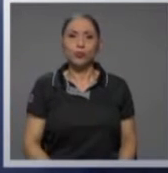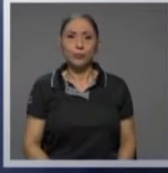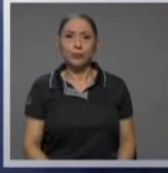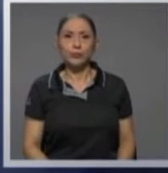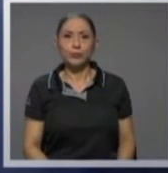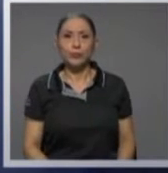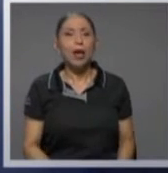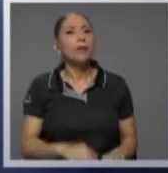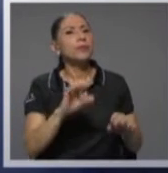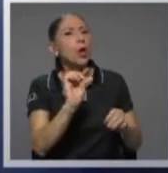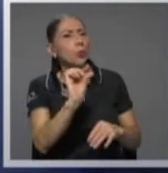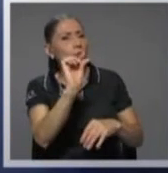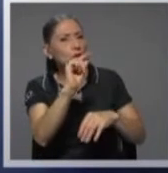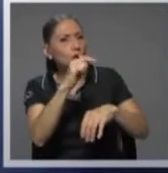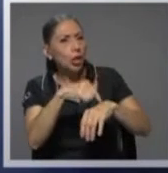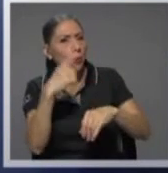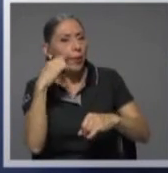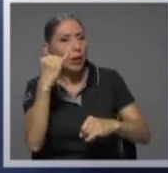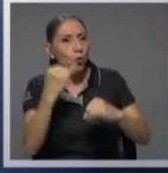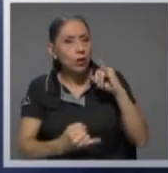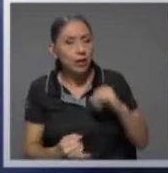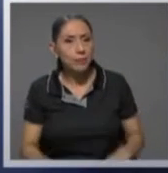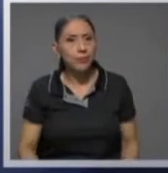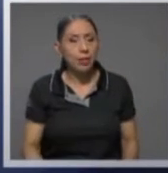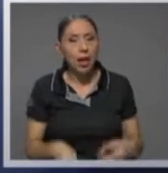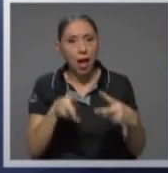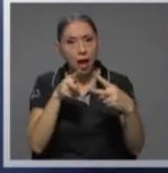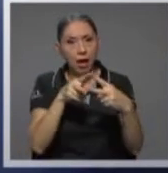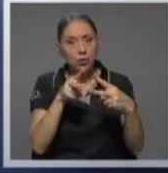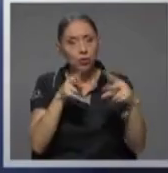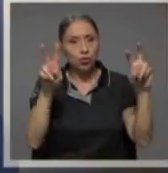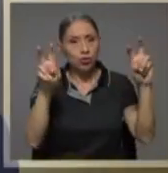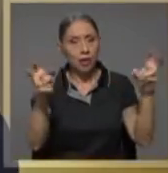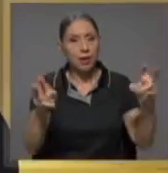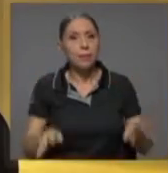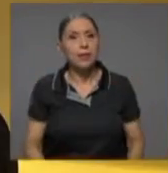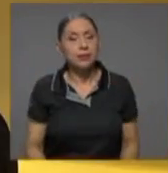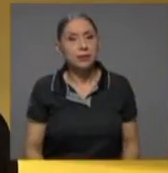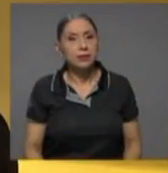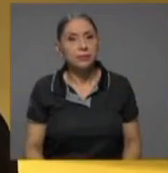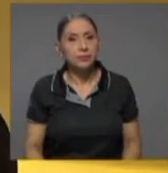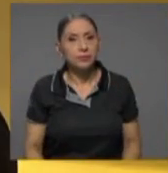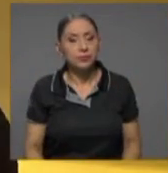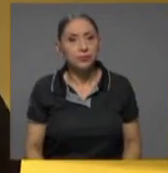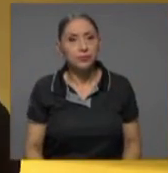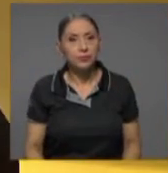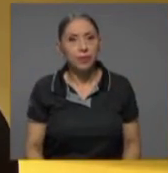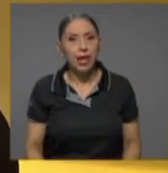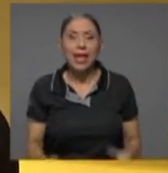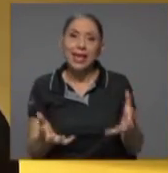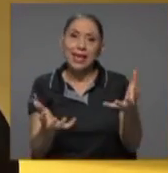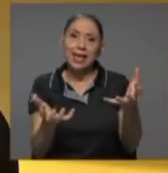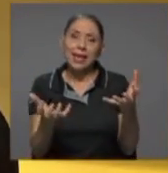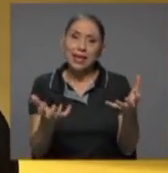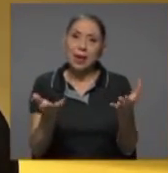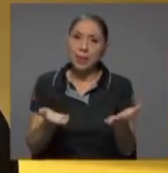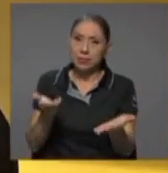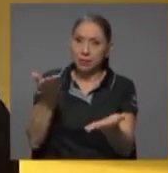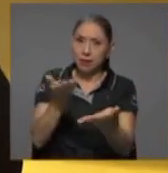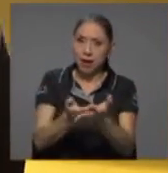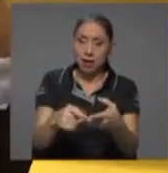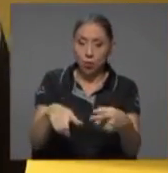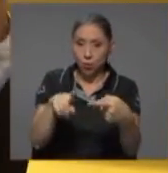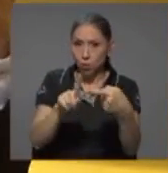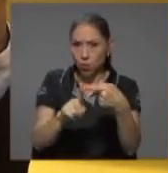para concluir. Hay dos temas que quería plantearle. Uno es,